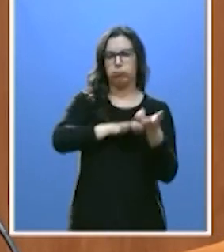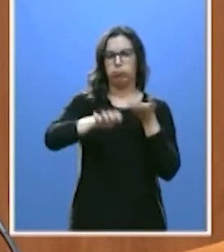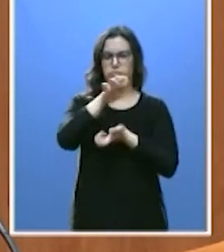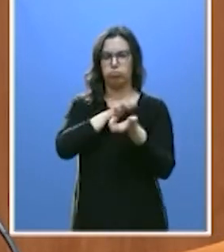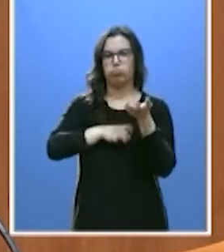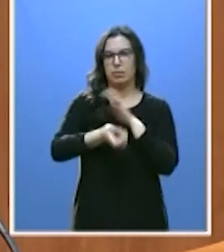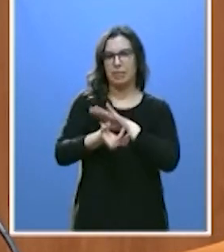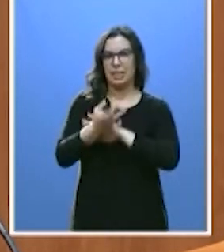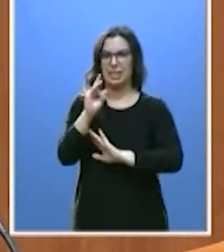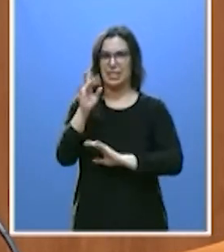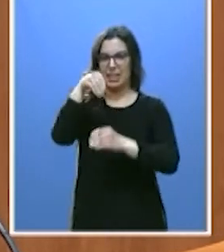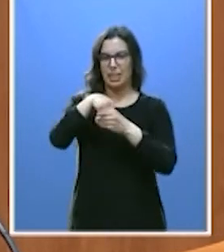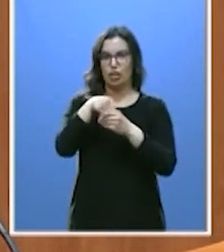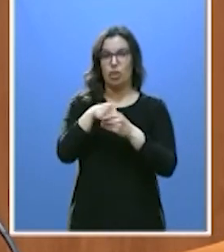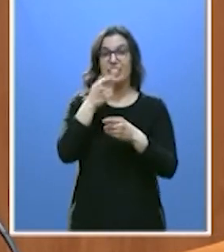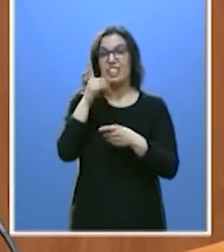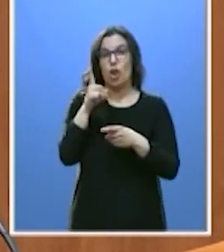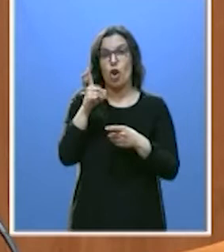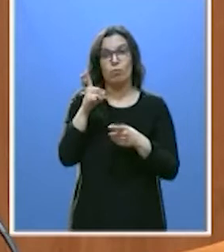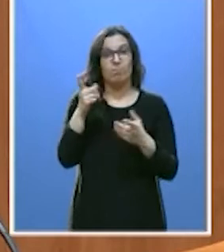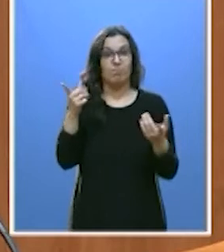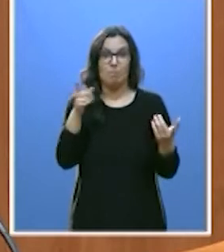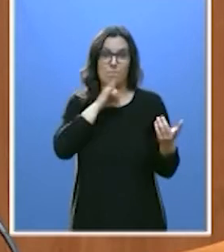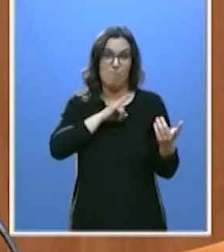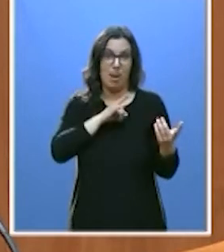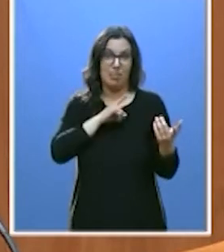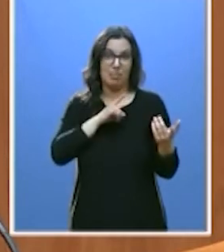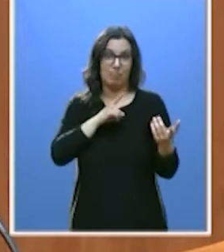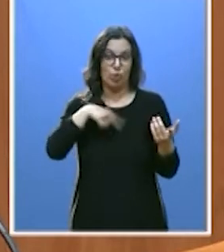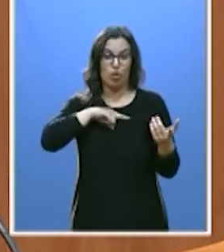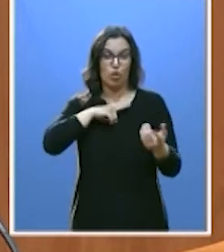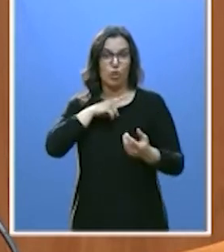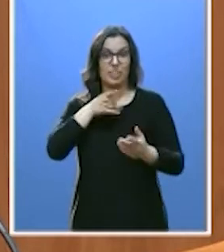hubiera polémicas, mala señal. Mala señal de nuestra inacción.